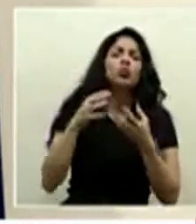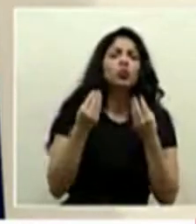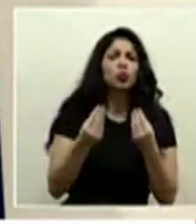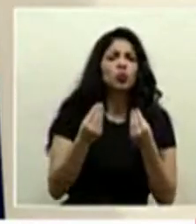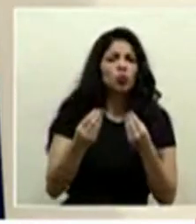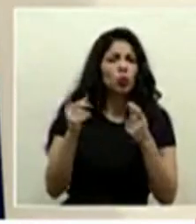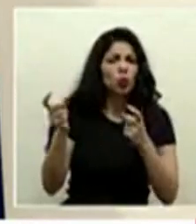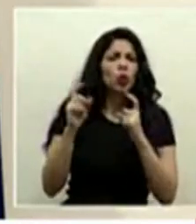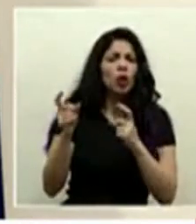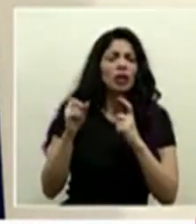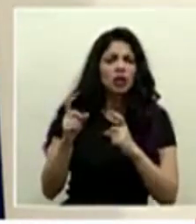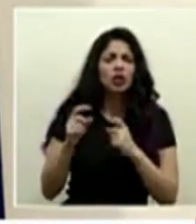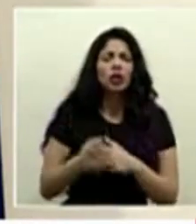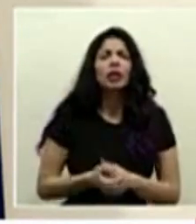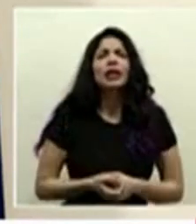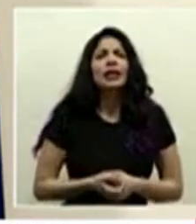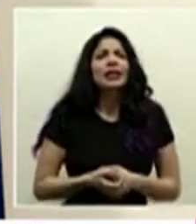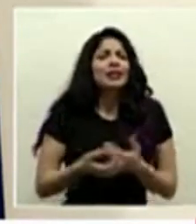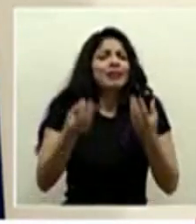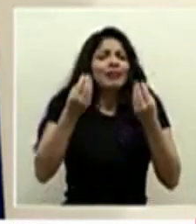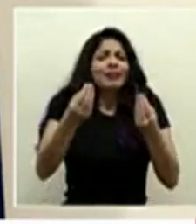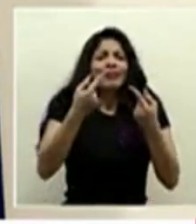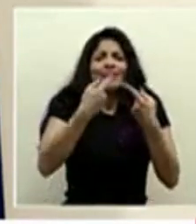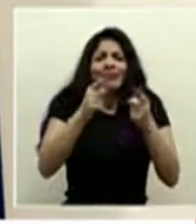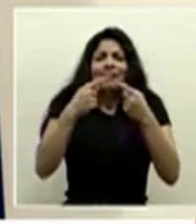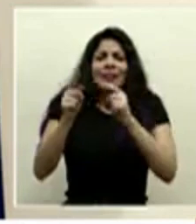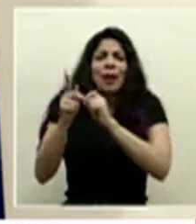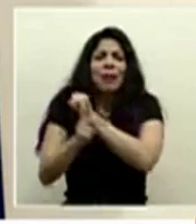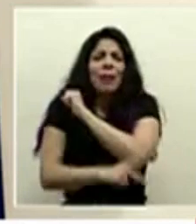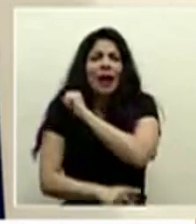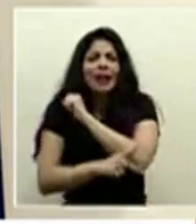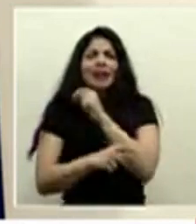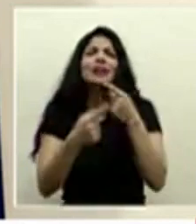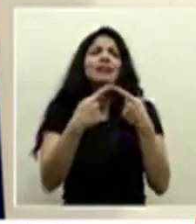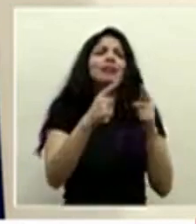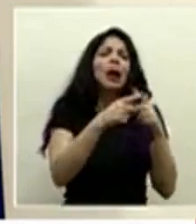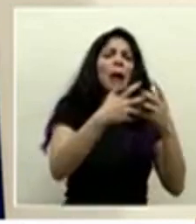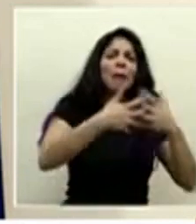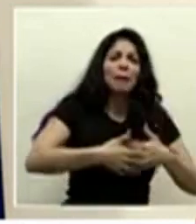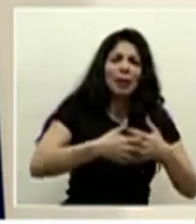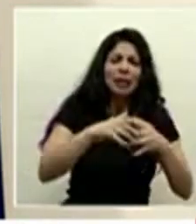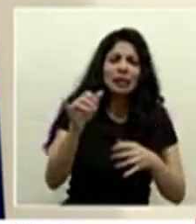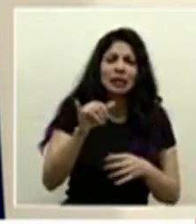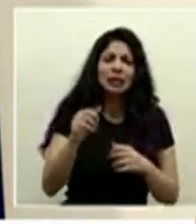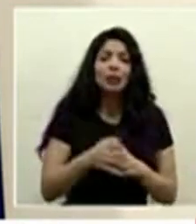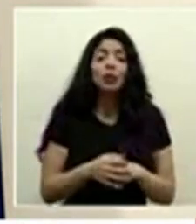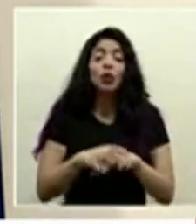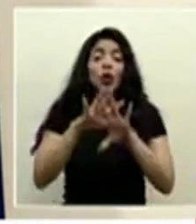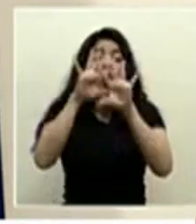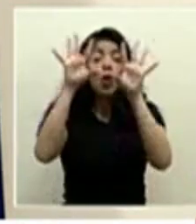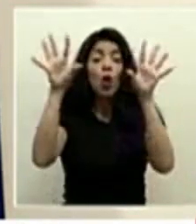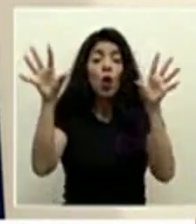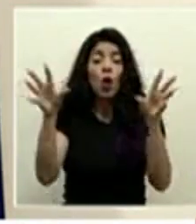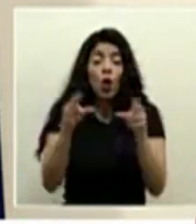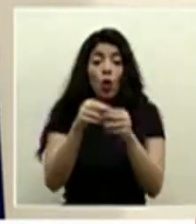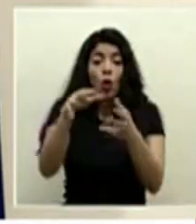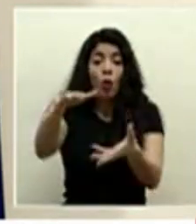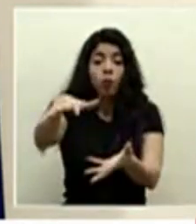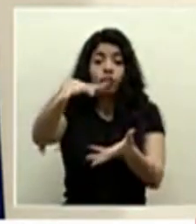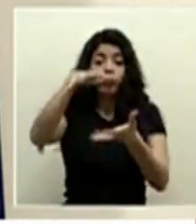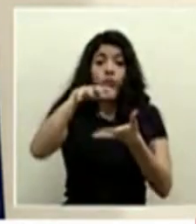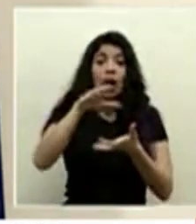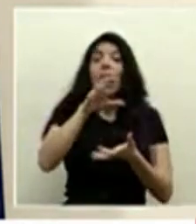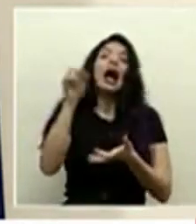cantidad de donaciones de de muchos países y de empresas también todo lo que entra a la caja